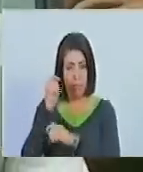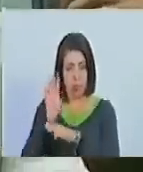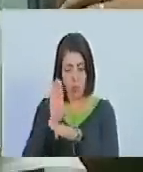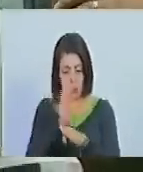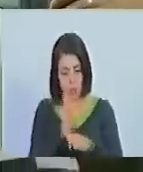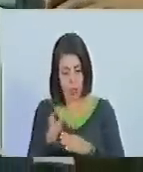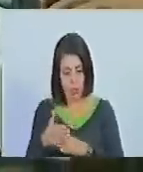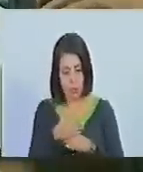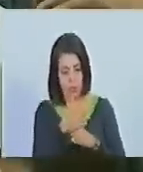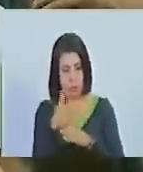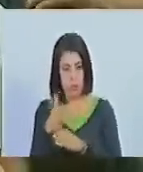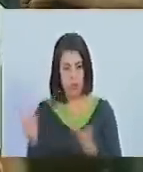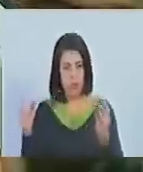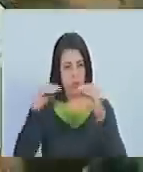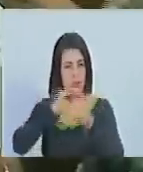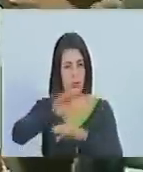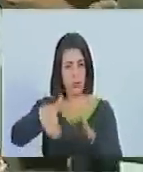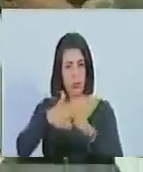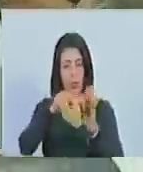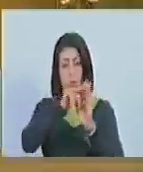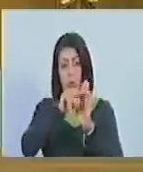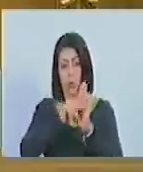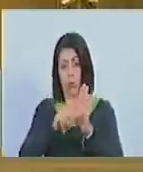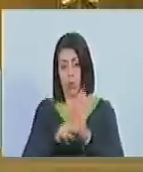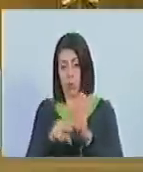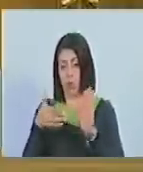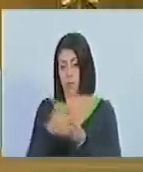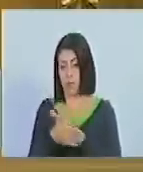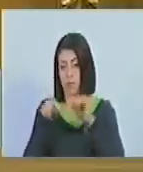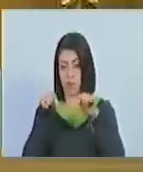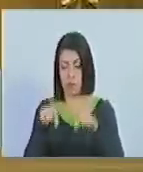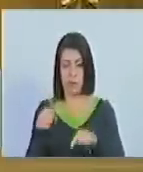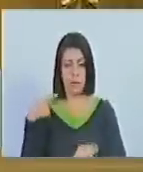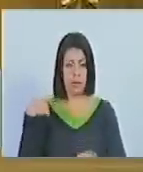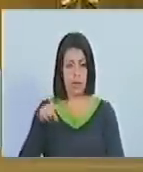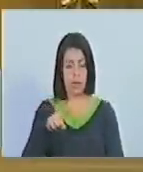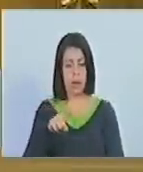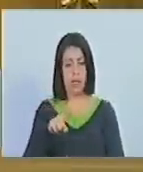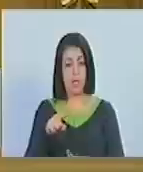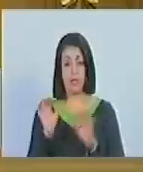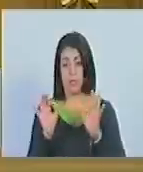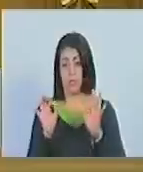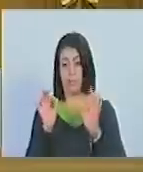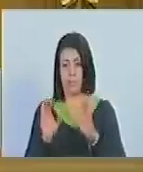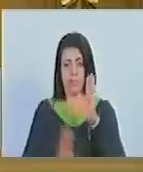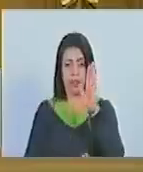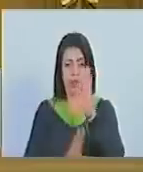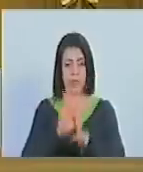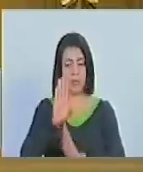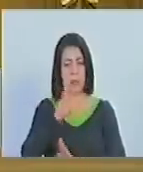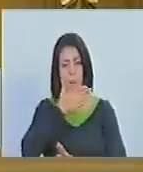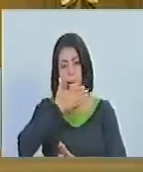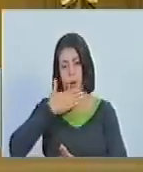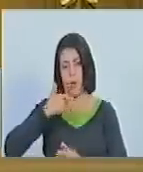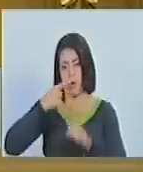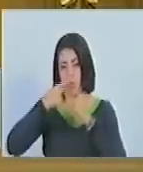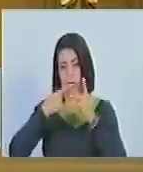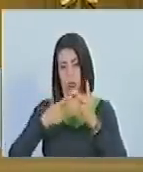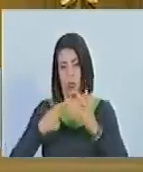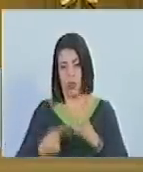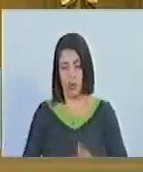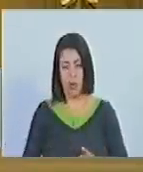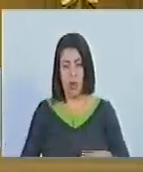toda adecuación normativa sobre la materia tiene como esencia el desarrollo de las mejores condiciones